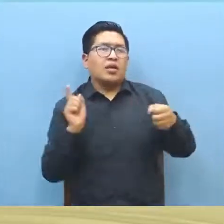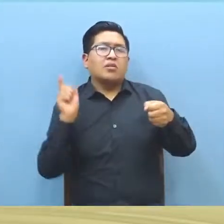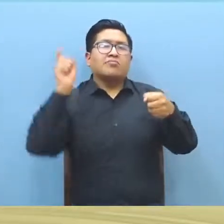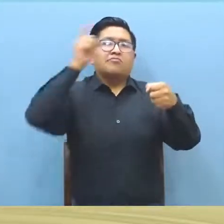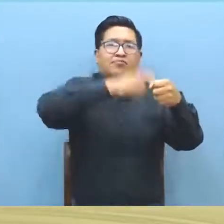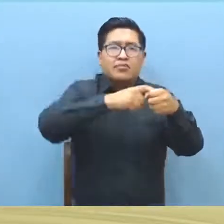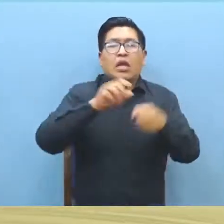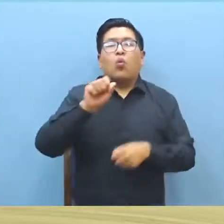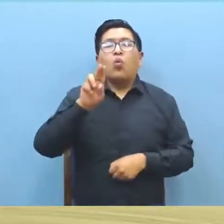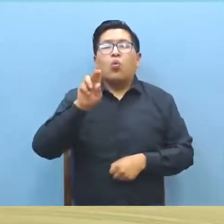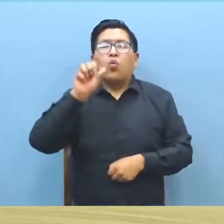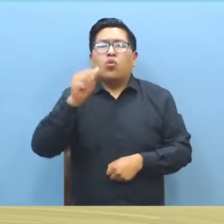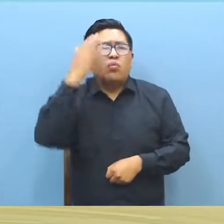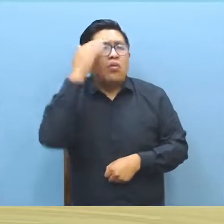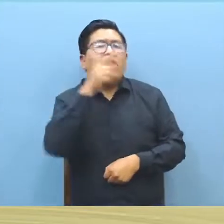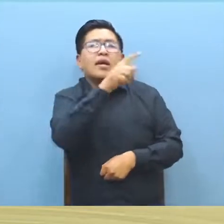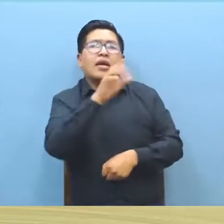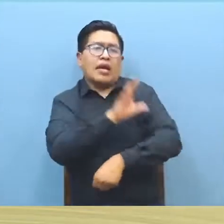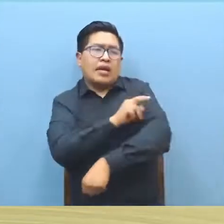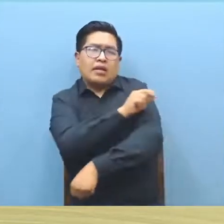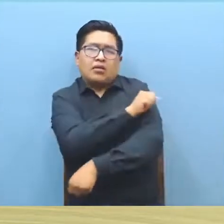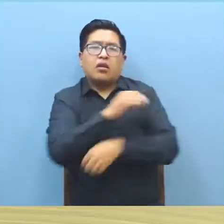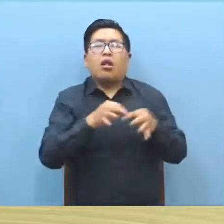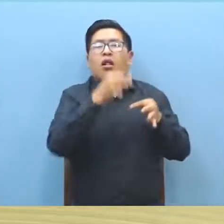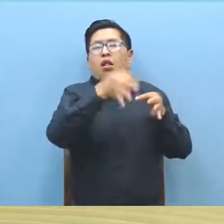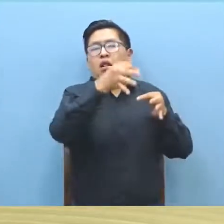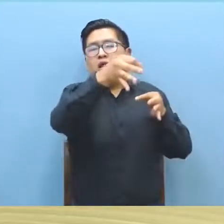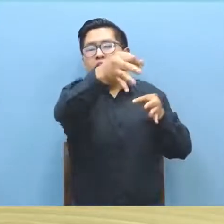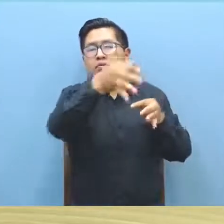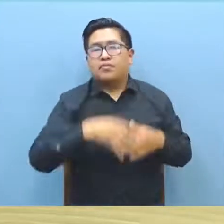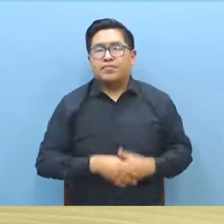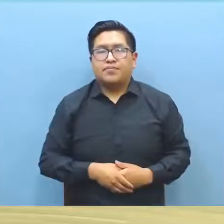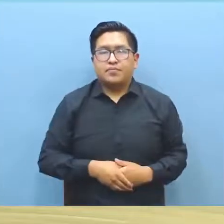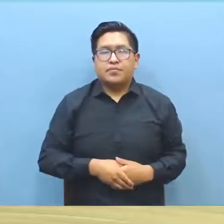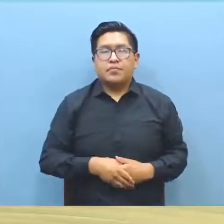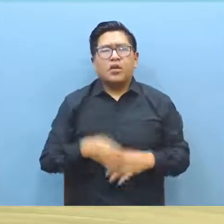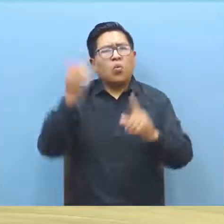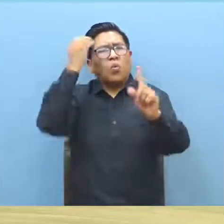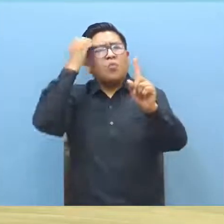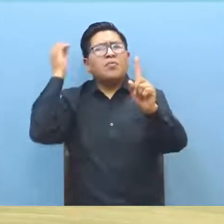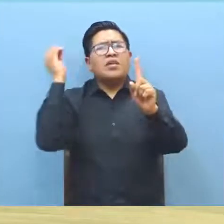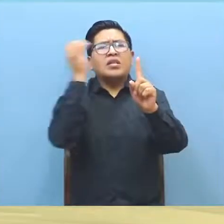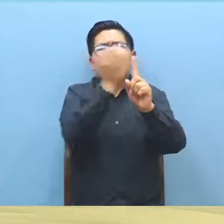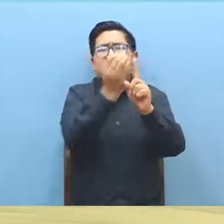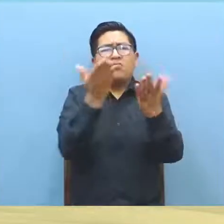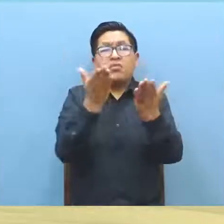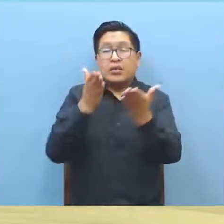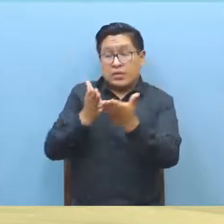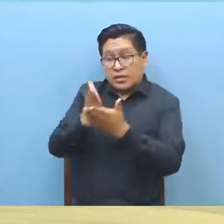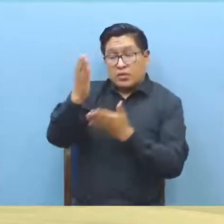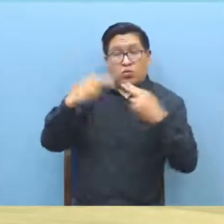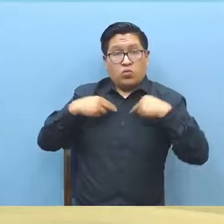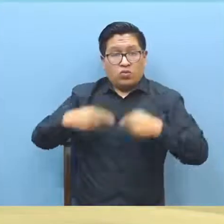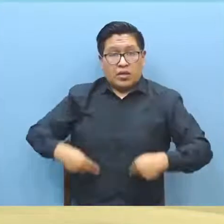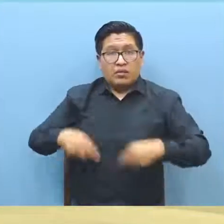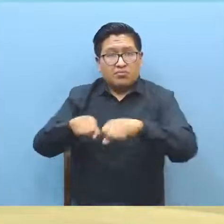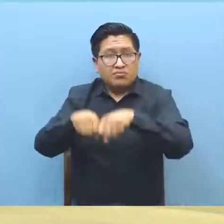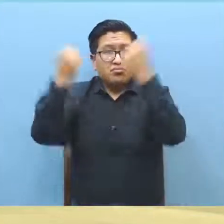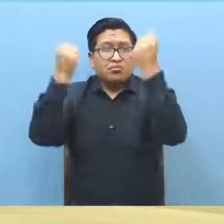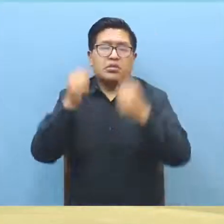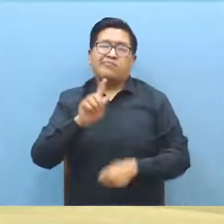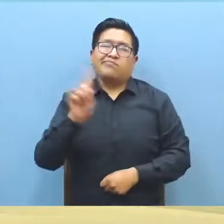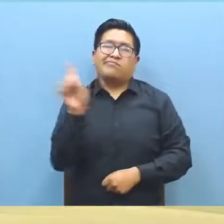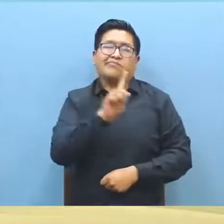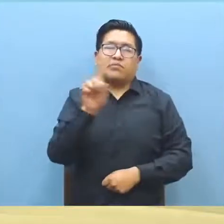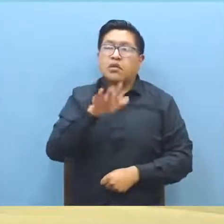de actualización de bajas en el sistema de información de la Caja Nacional de Salud. Esto con el objetivo de evitar vulneración de derechos de las